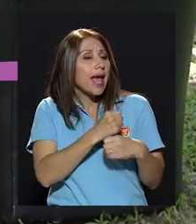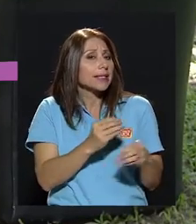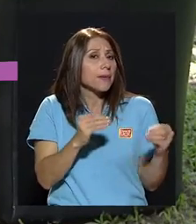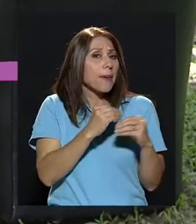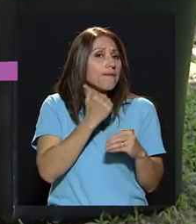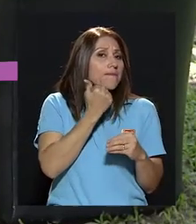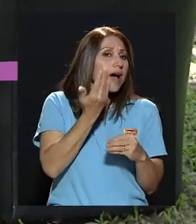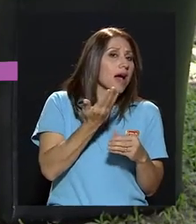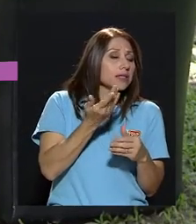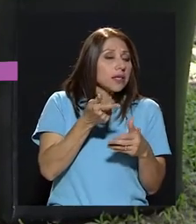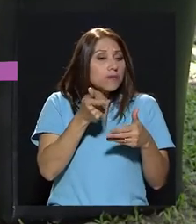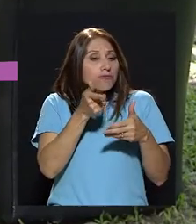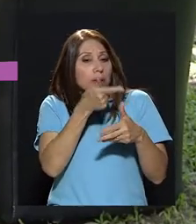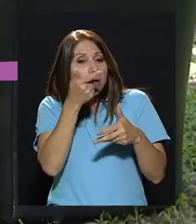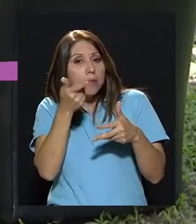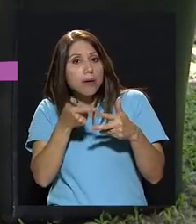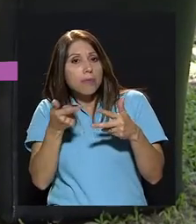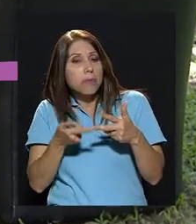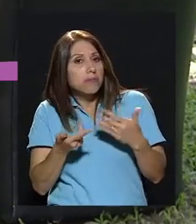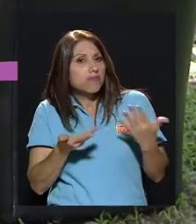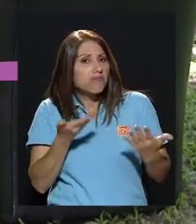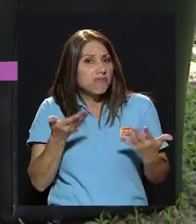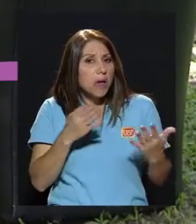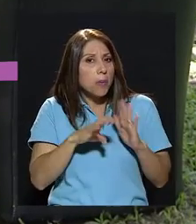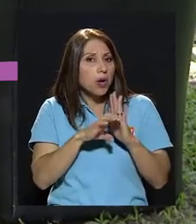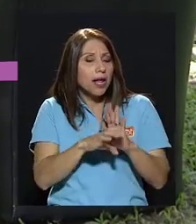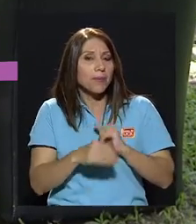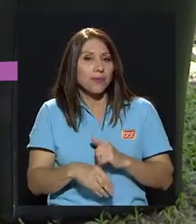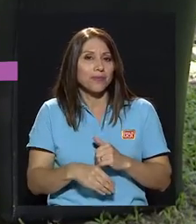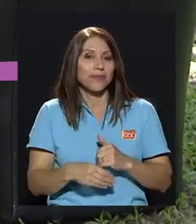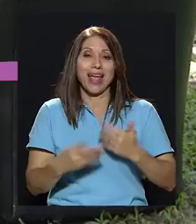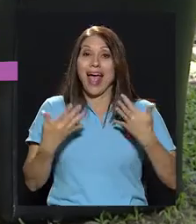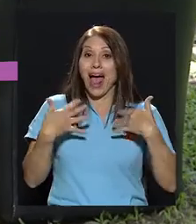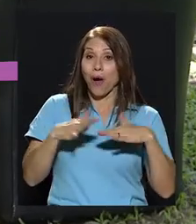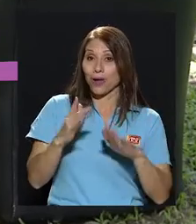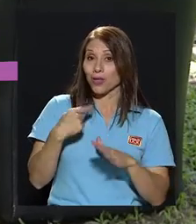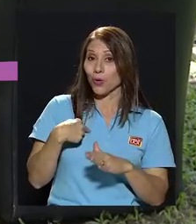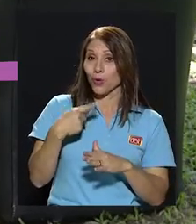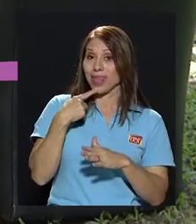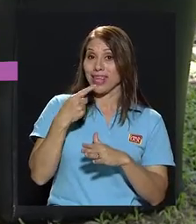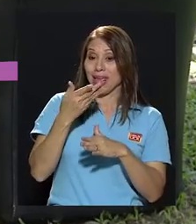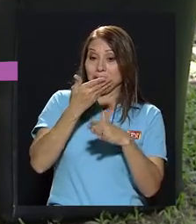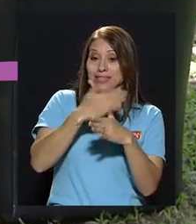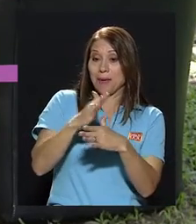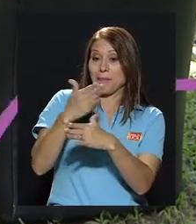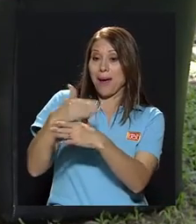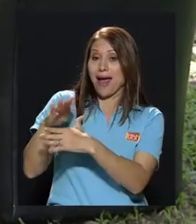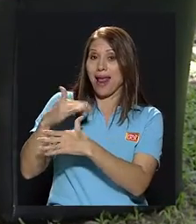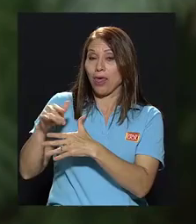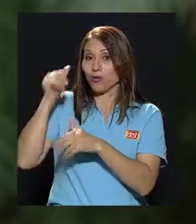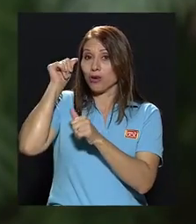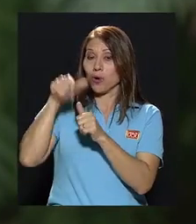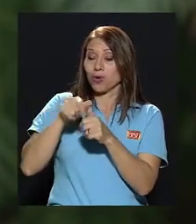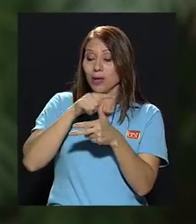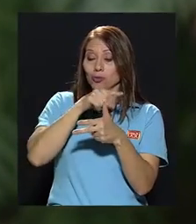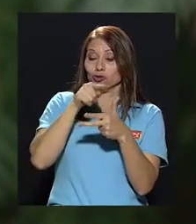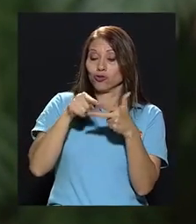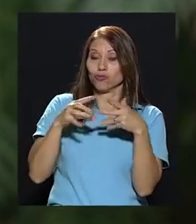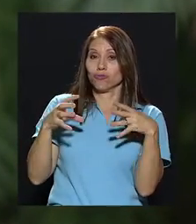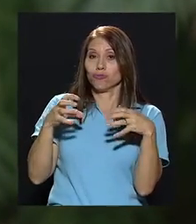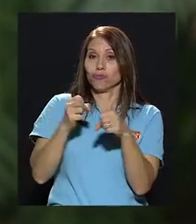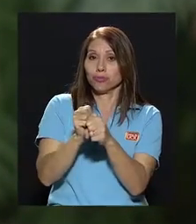por ejemplo? recordemos que esto, aunque lo dije así como por separado, están integrados, ¿verdad?